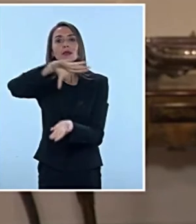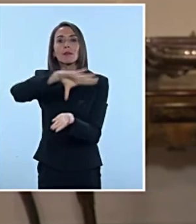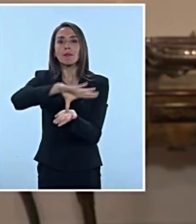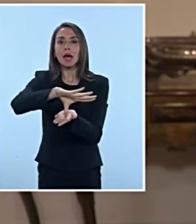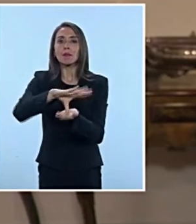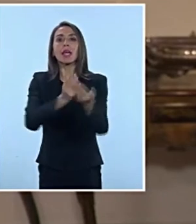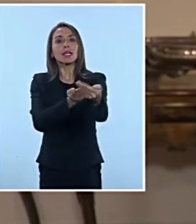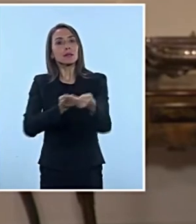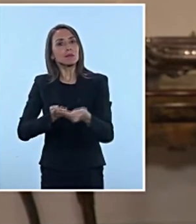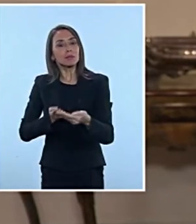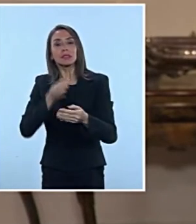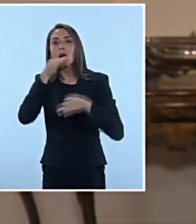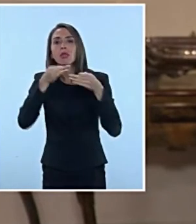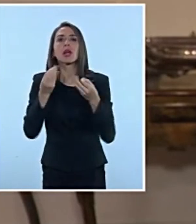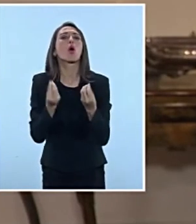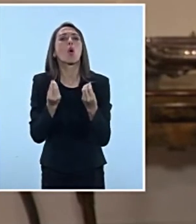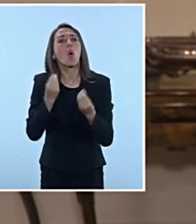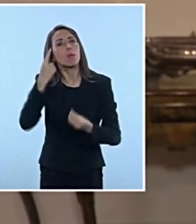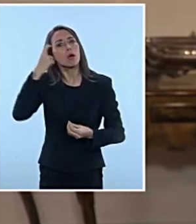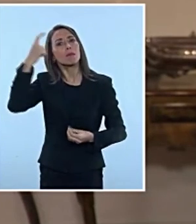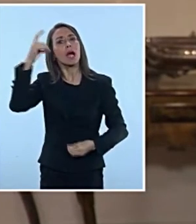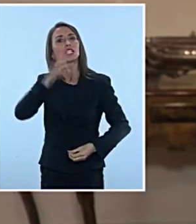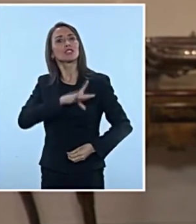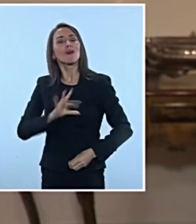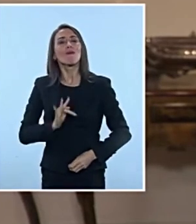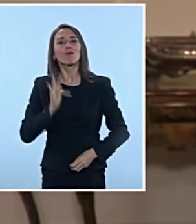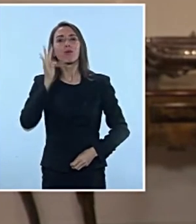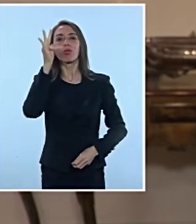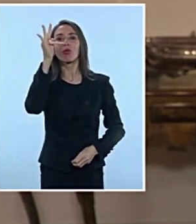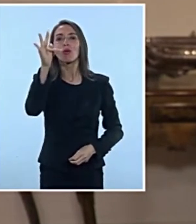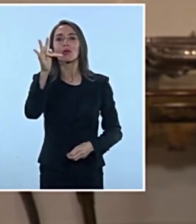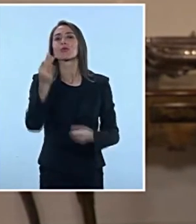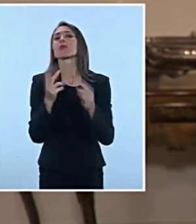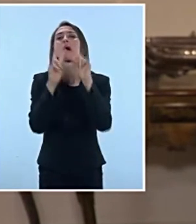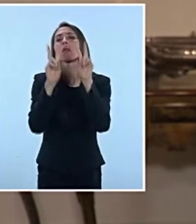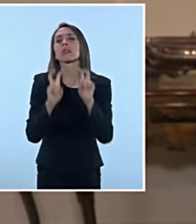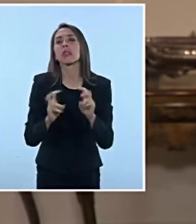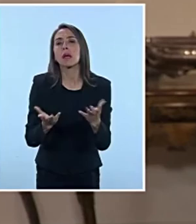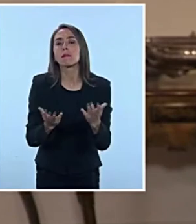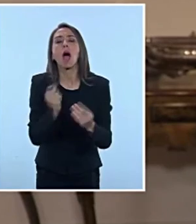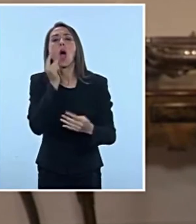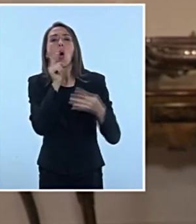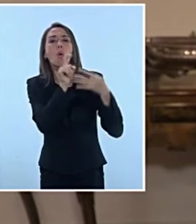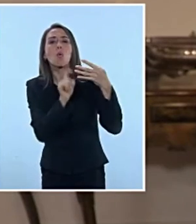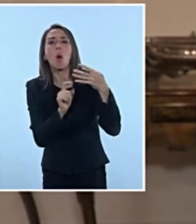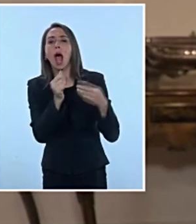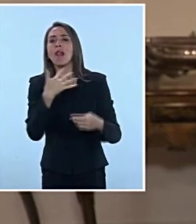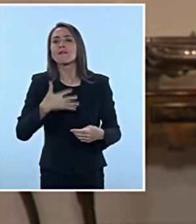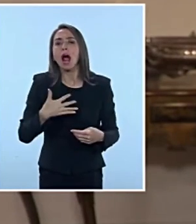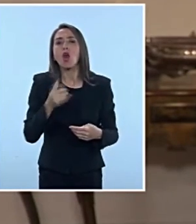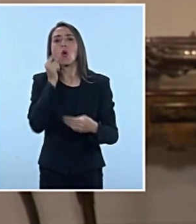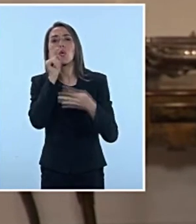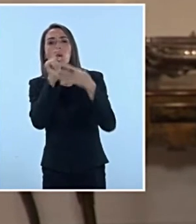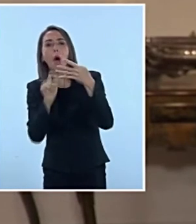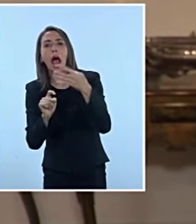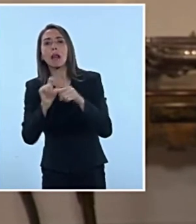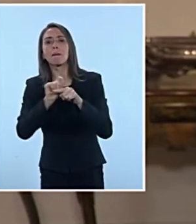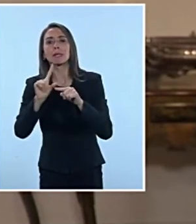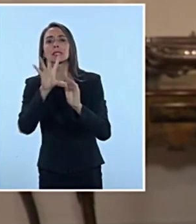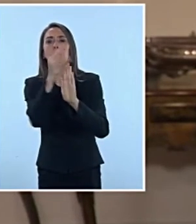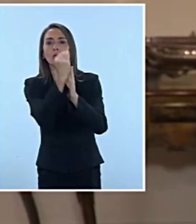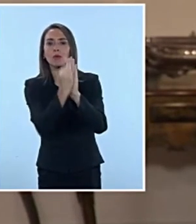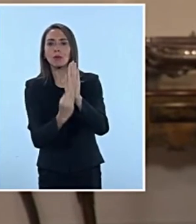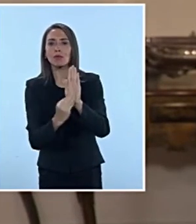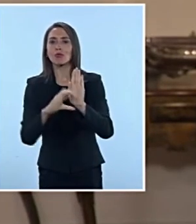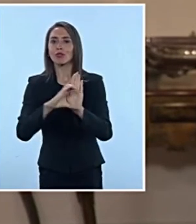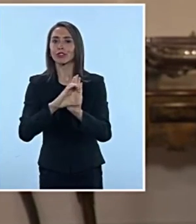Están invitados a plantear cómo imaginan el Chile el futuro en temas como ¿Cuáles son los valores y principios que deben inspirar